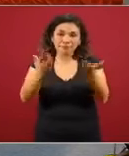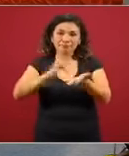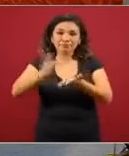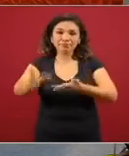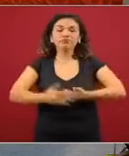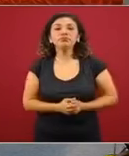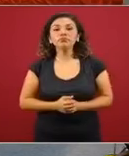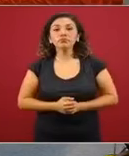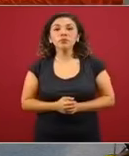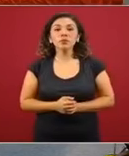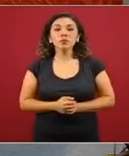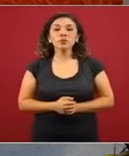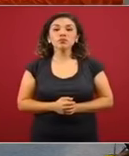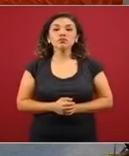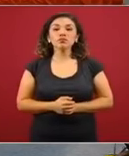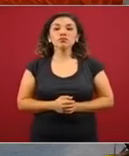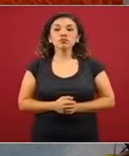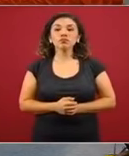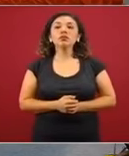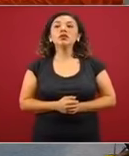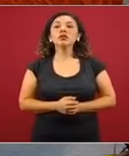Muchas gracias,